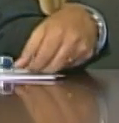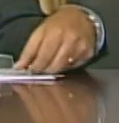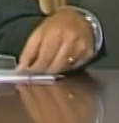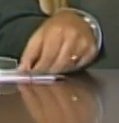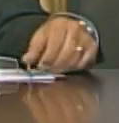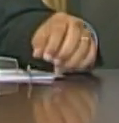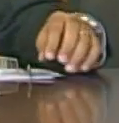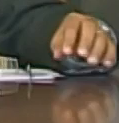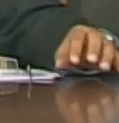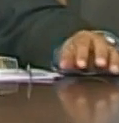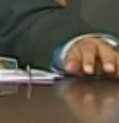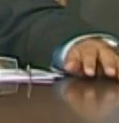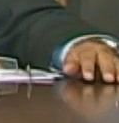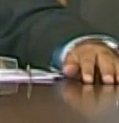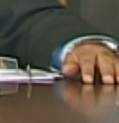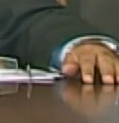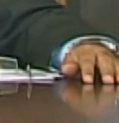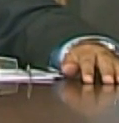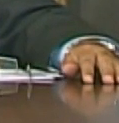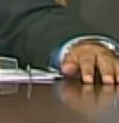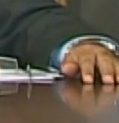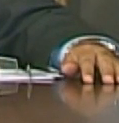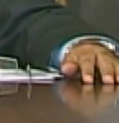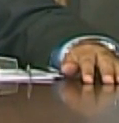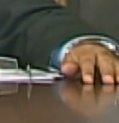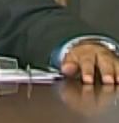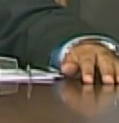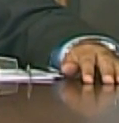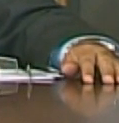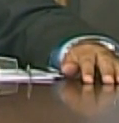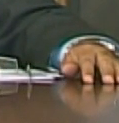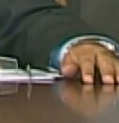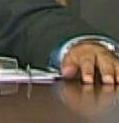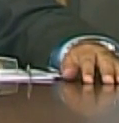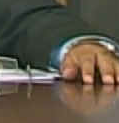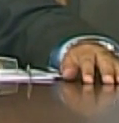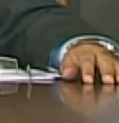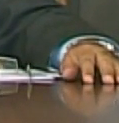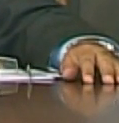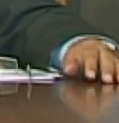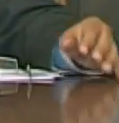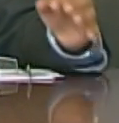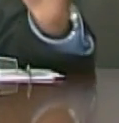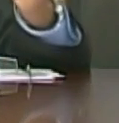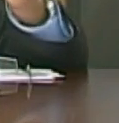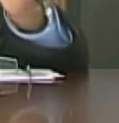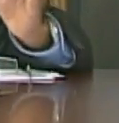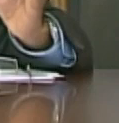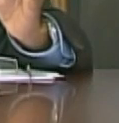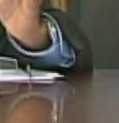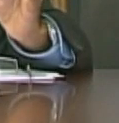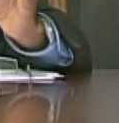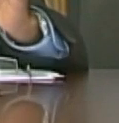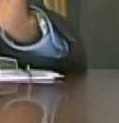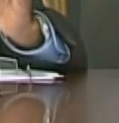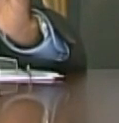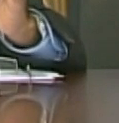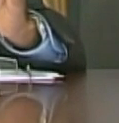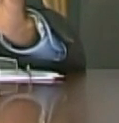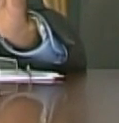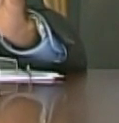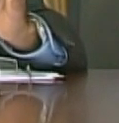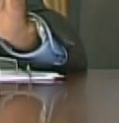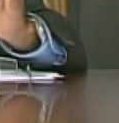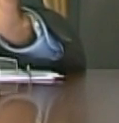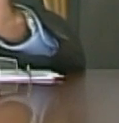hay que estar pendiente ¿verdad? hay que estar pendiente de la inversión para generar empleo que eso no baje no puede